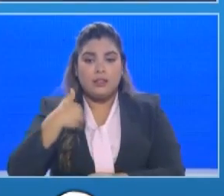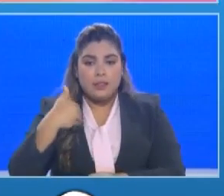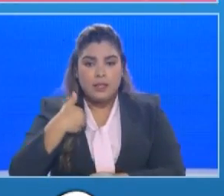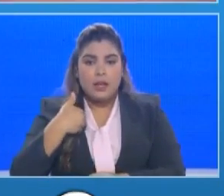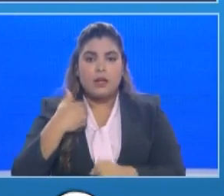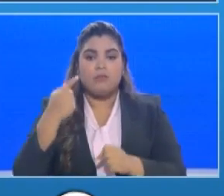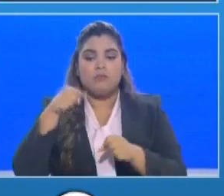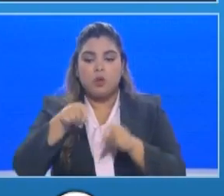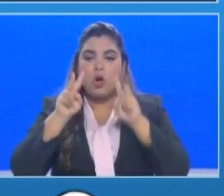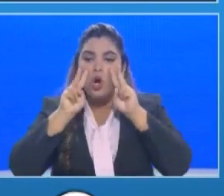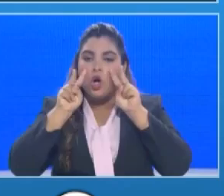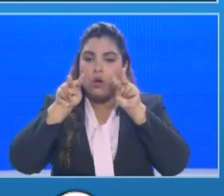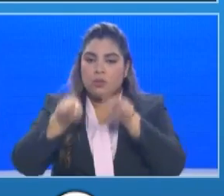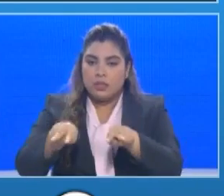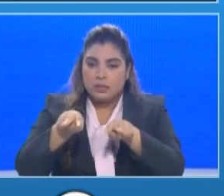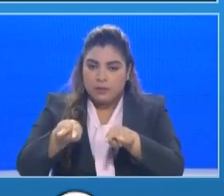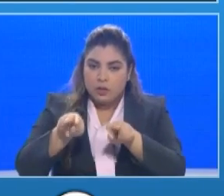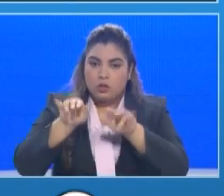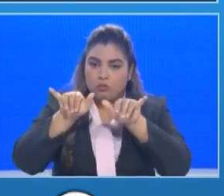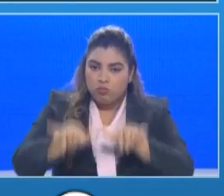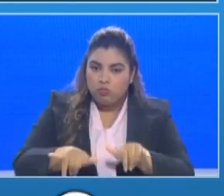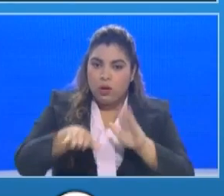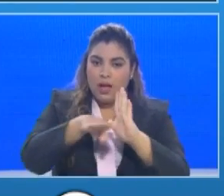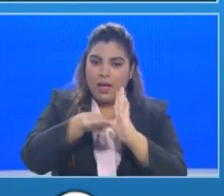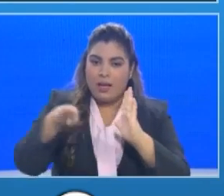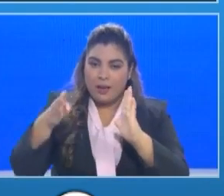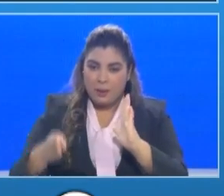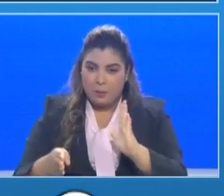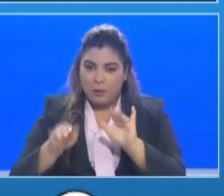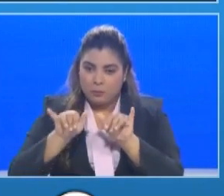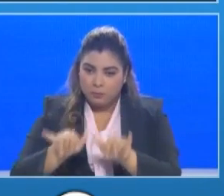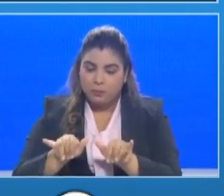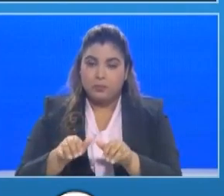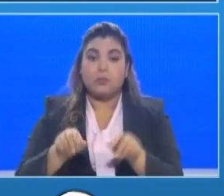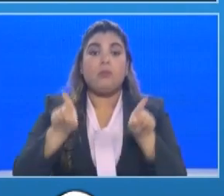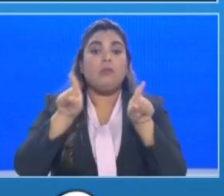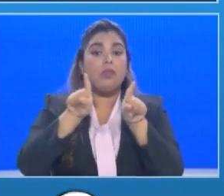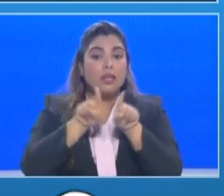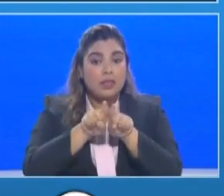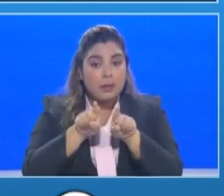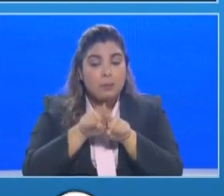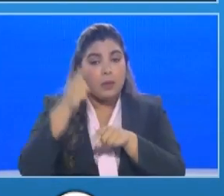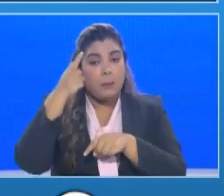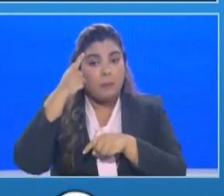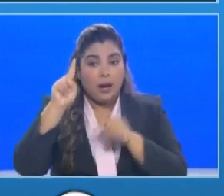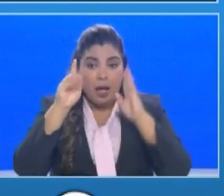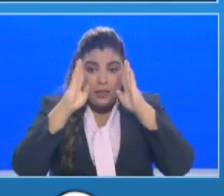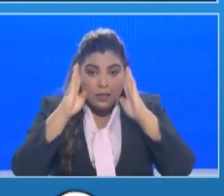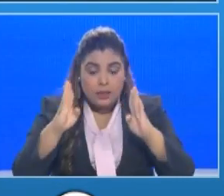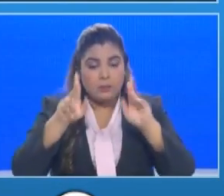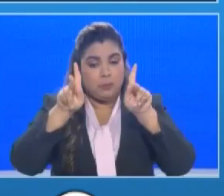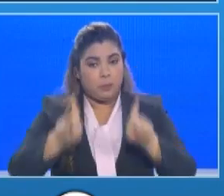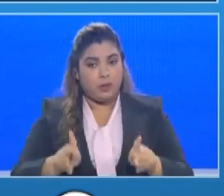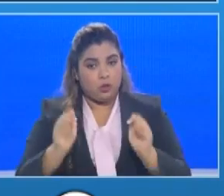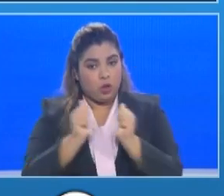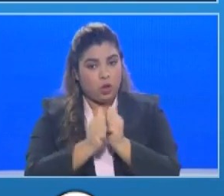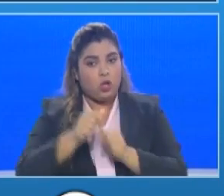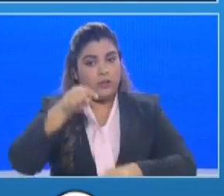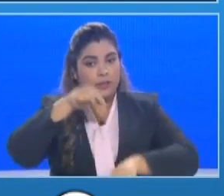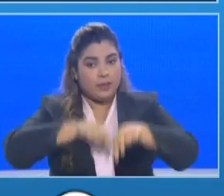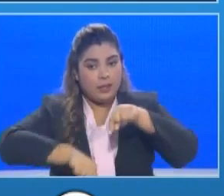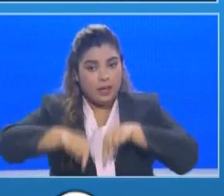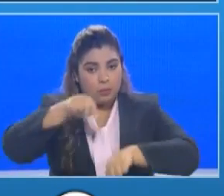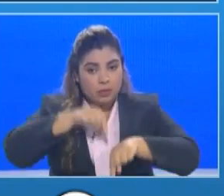observación y en donde también pacientes con algún tipo de personas con discapacidad también podrían ser